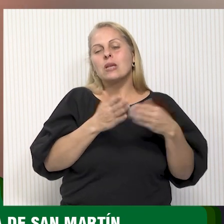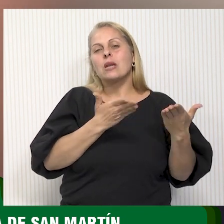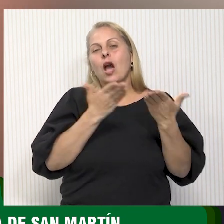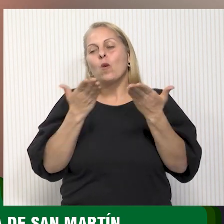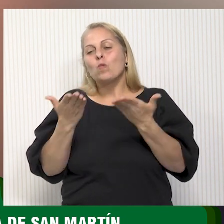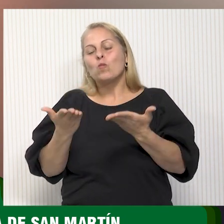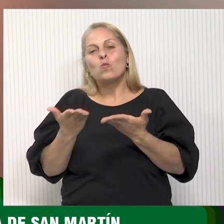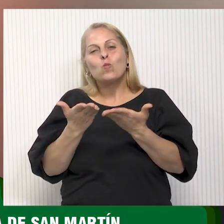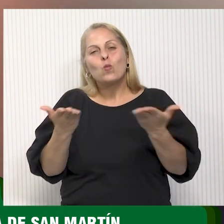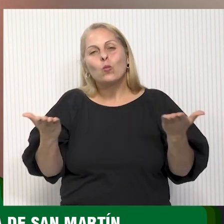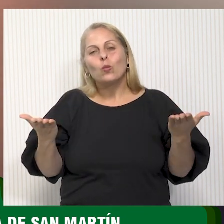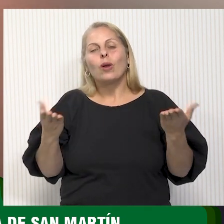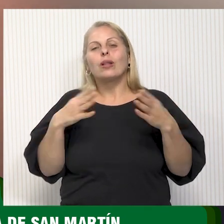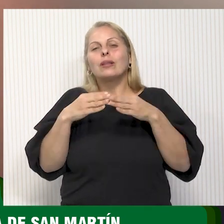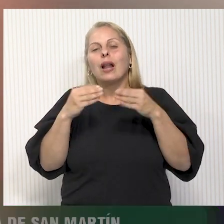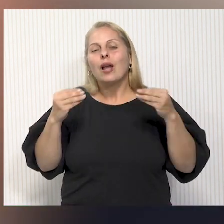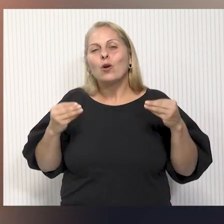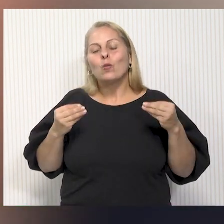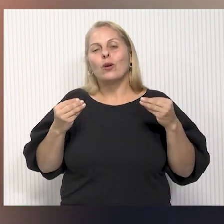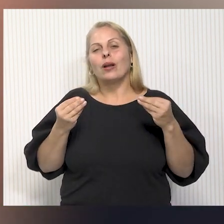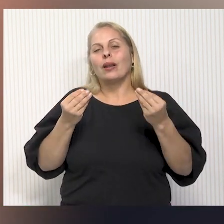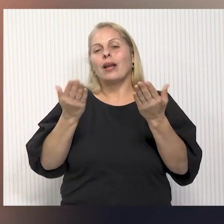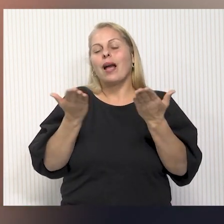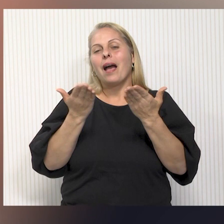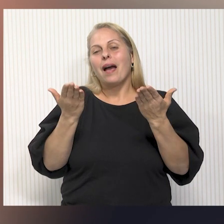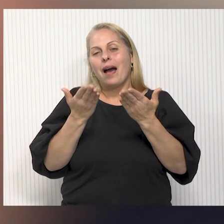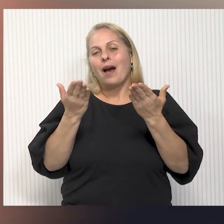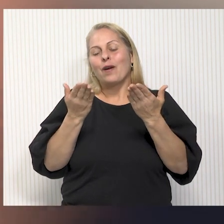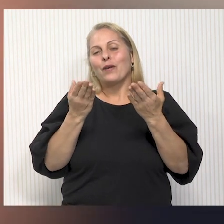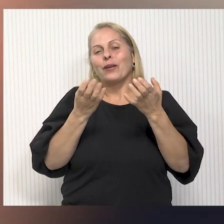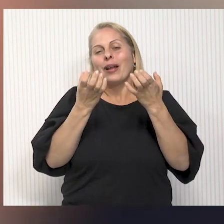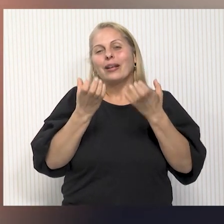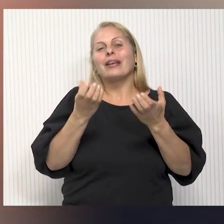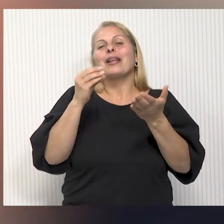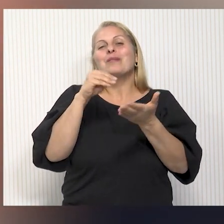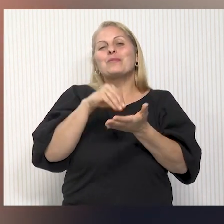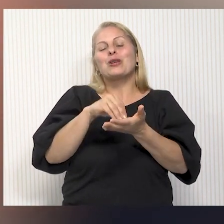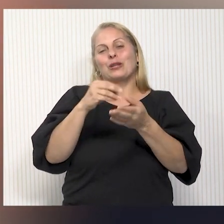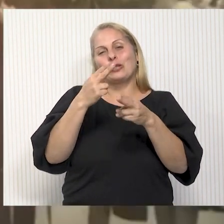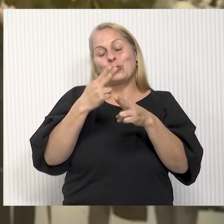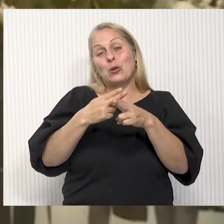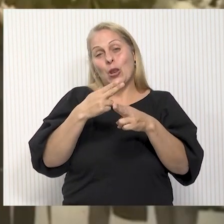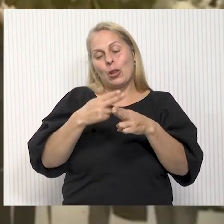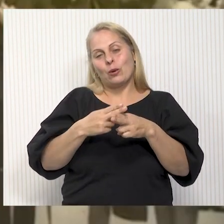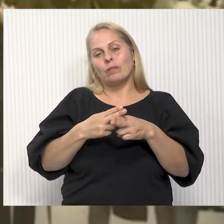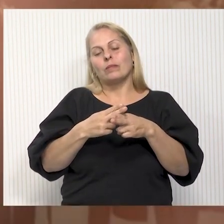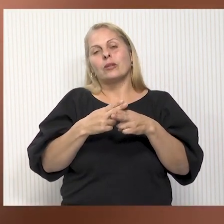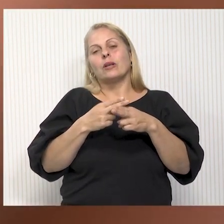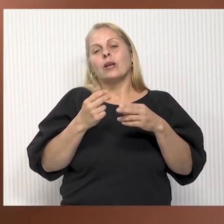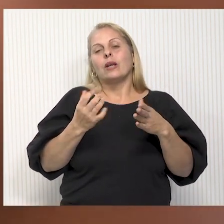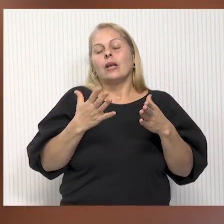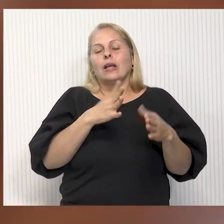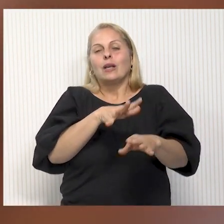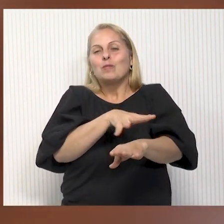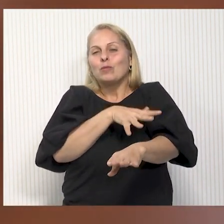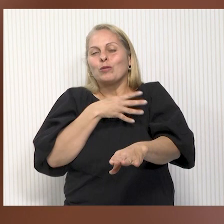la escuela va a llevar su nombre. Pero qué emoción tan